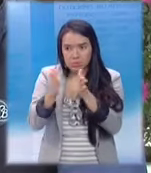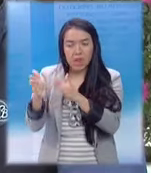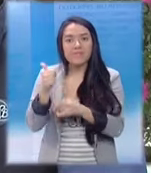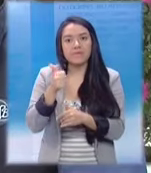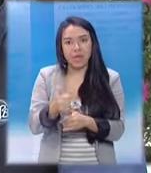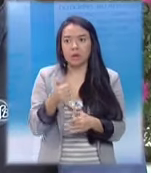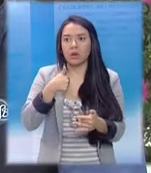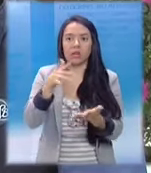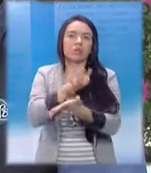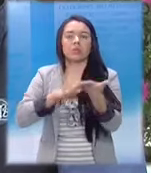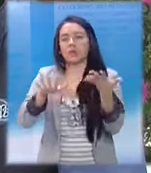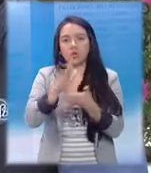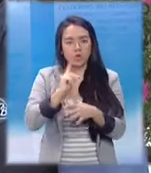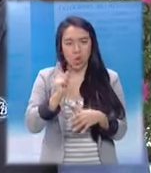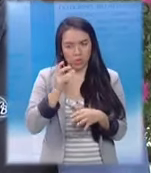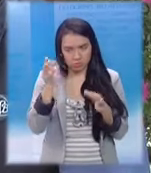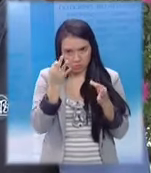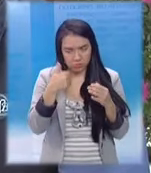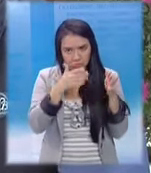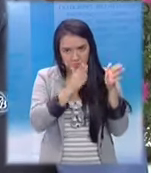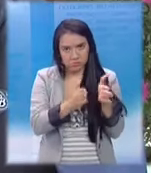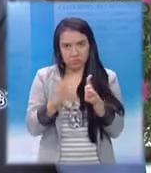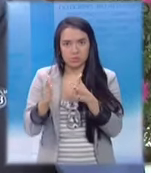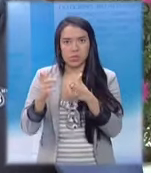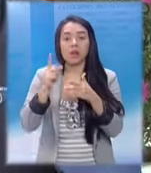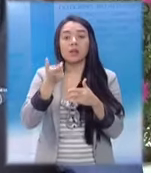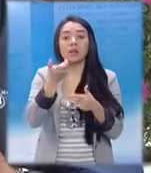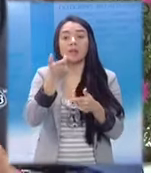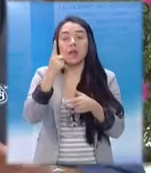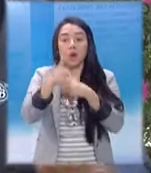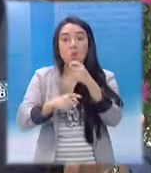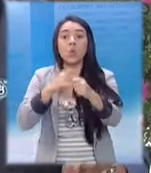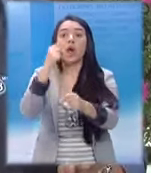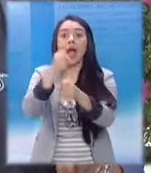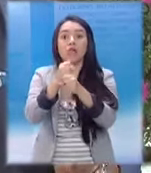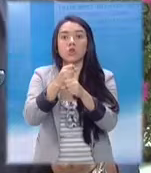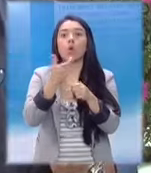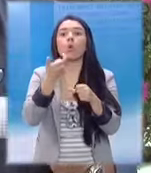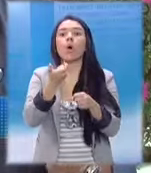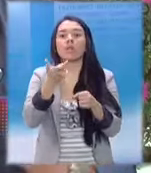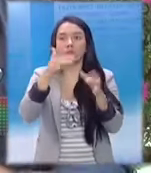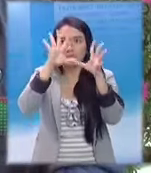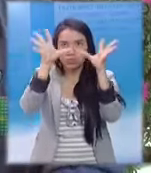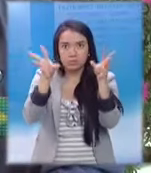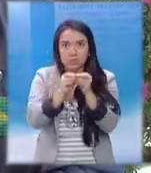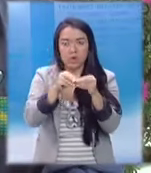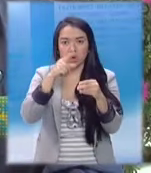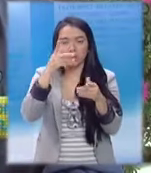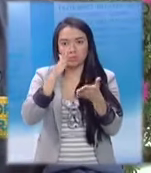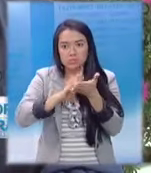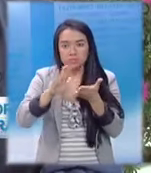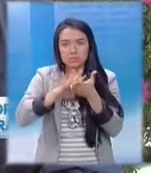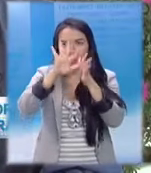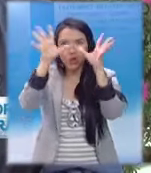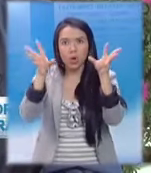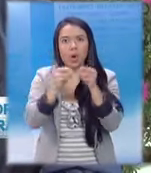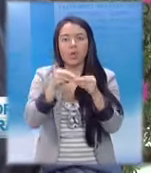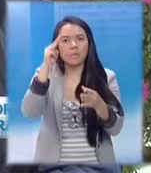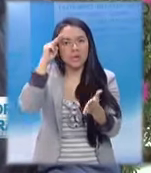también del presupuesto para el otro año. Lo que yo les puedo decir es que han